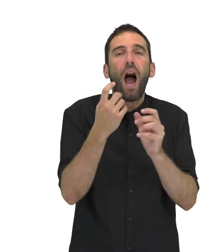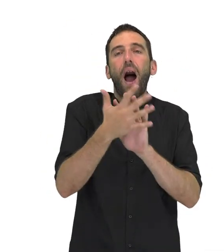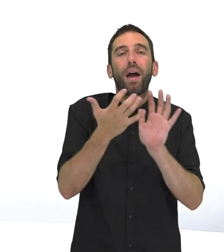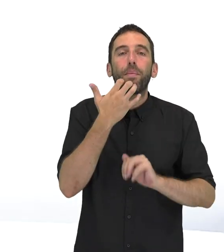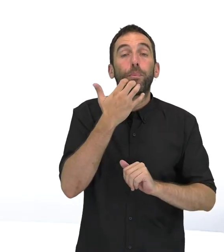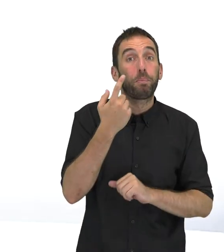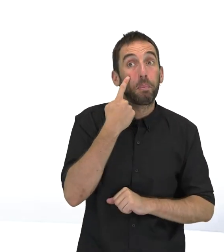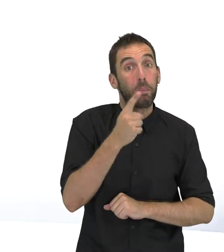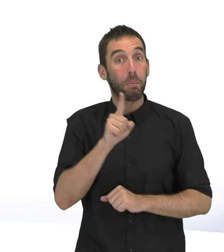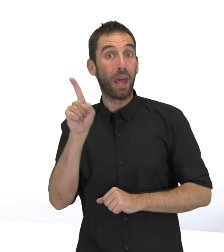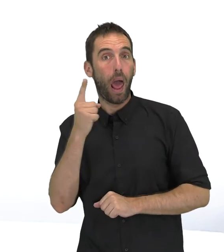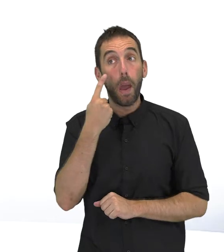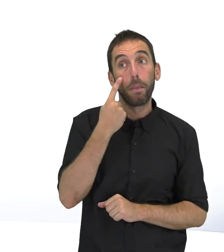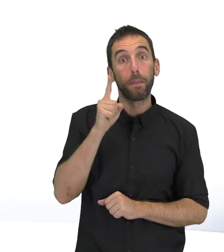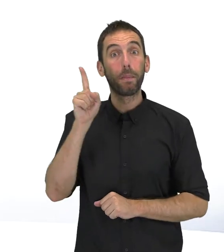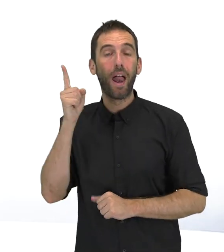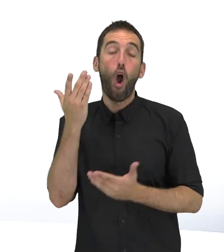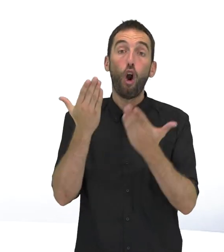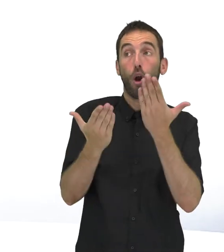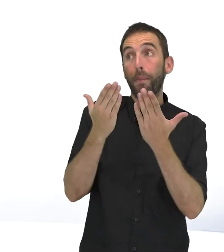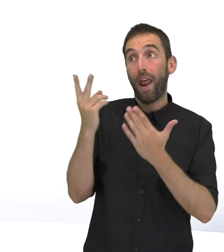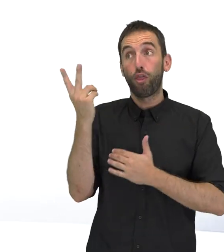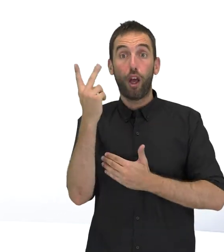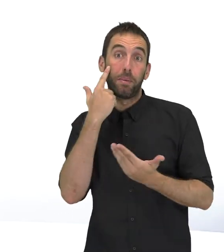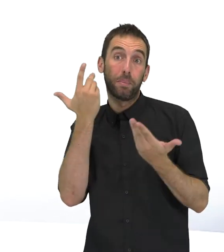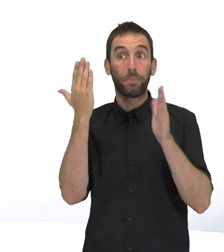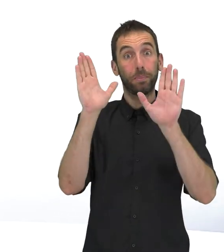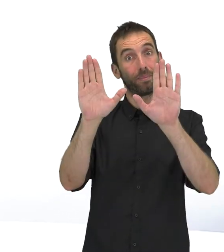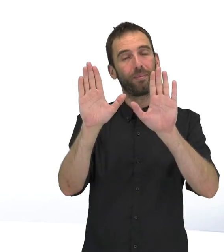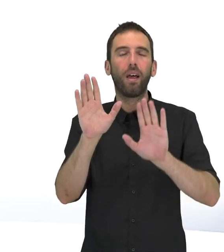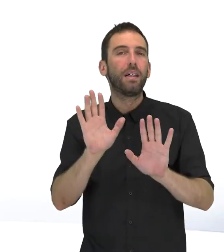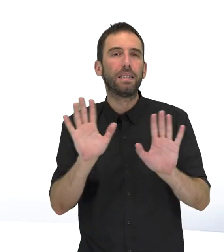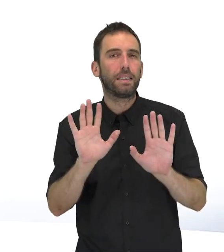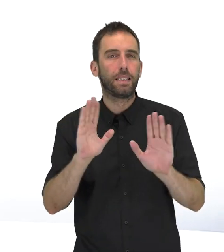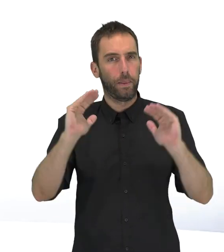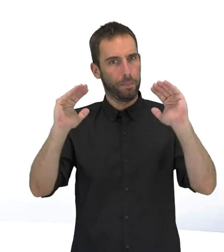estilo de tal y como aparece aquí o si comparamos esto con aquello.